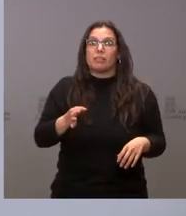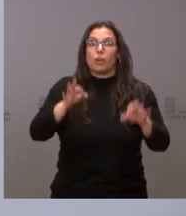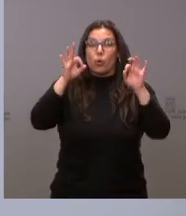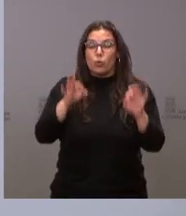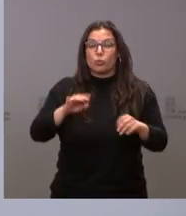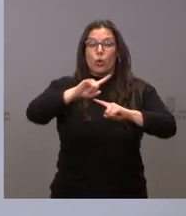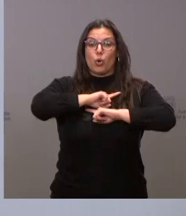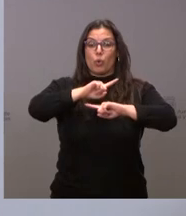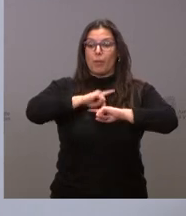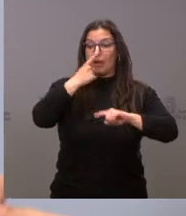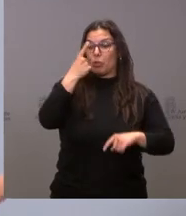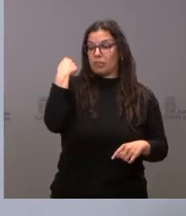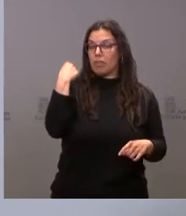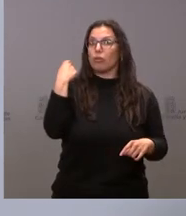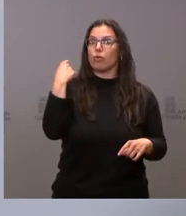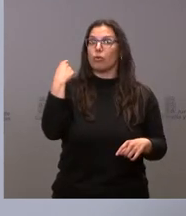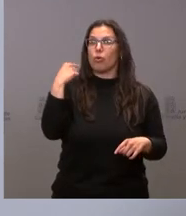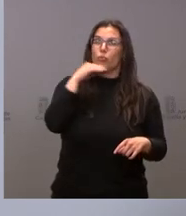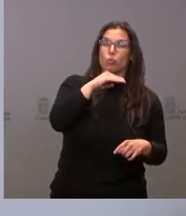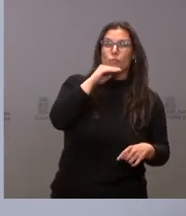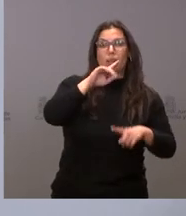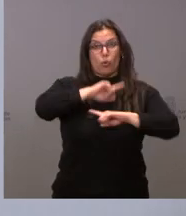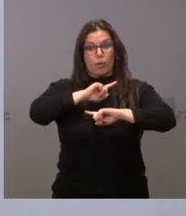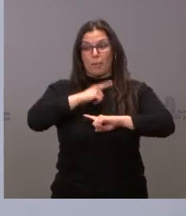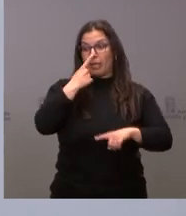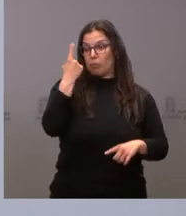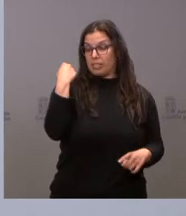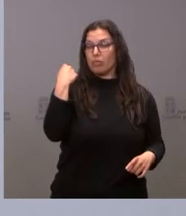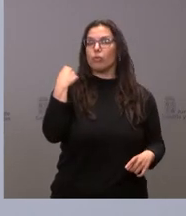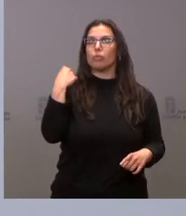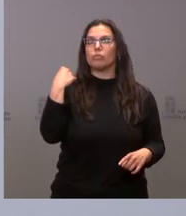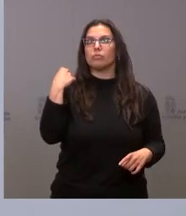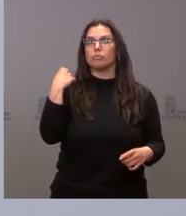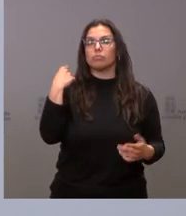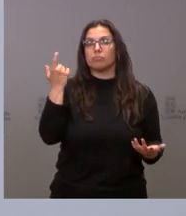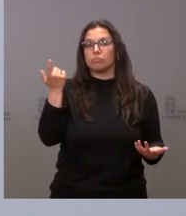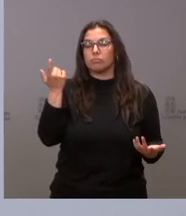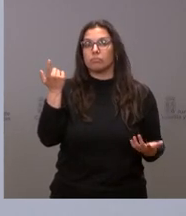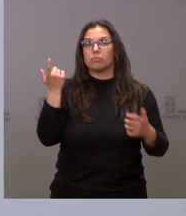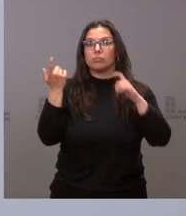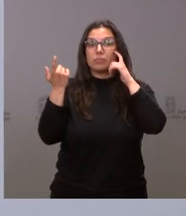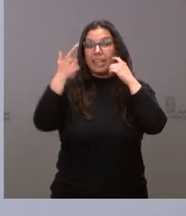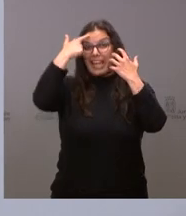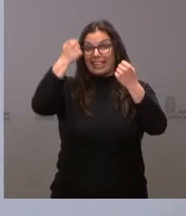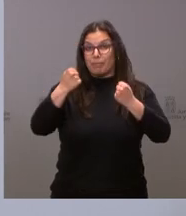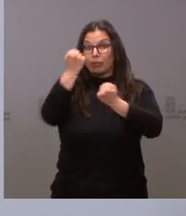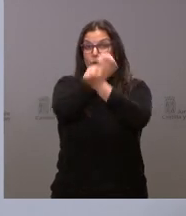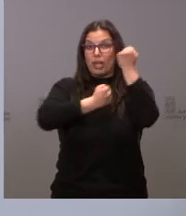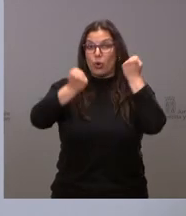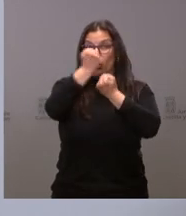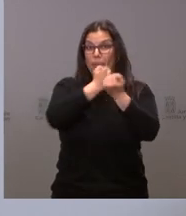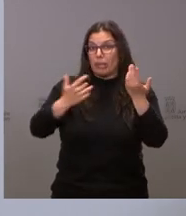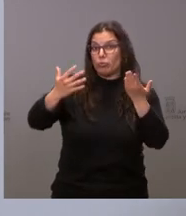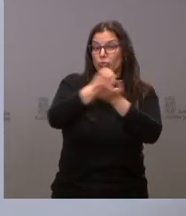noviembre del año pasado, en octubre, noviembre del año pasado, todos los expertos económicos estaban